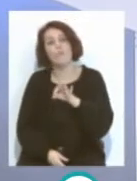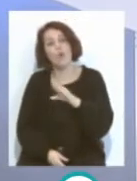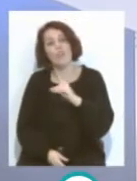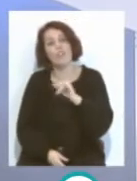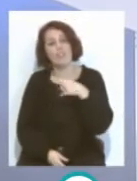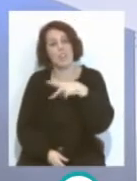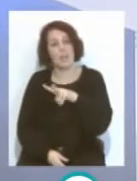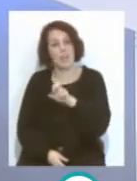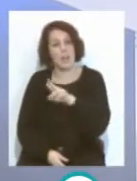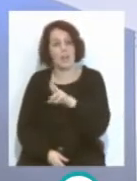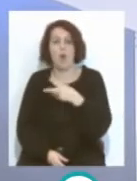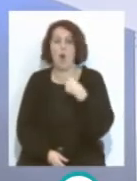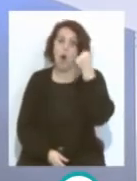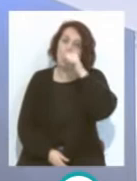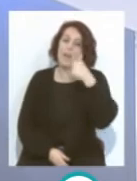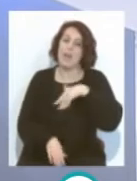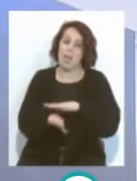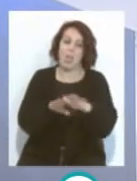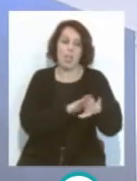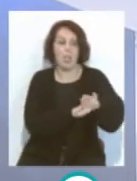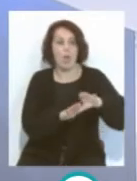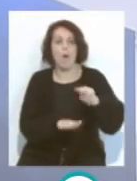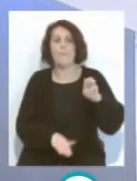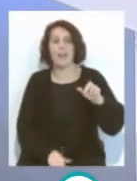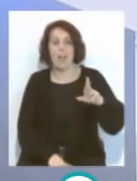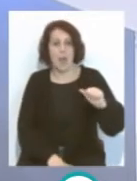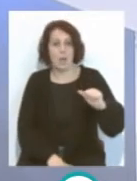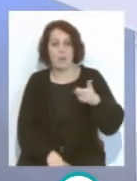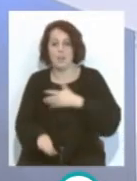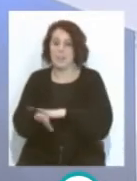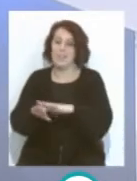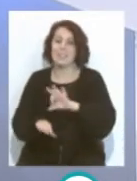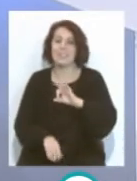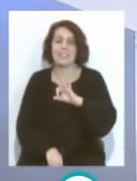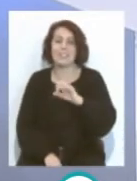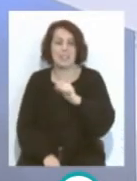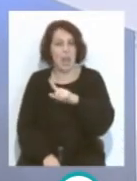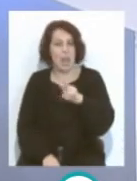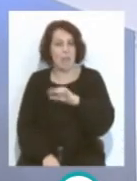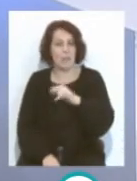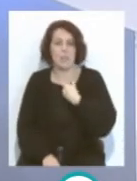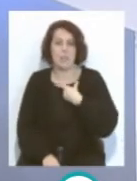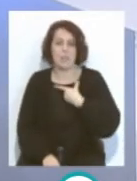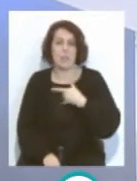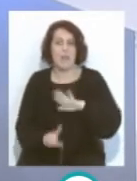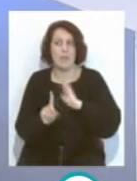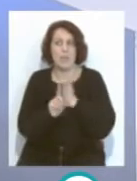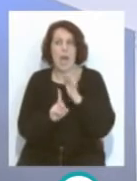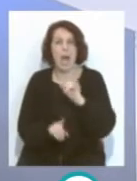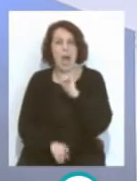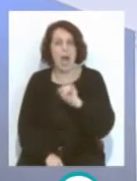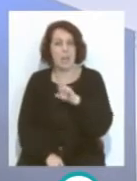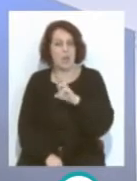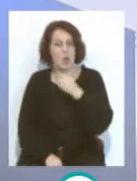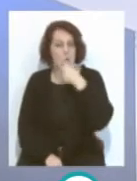dos hombres de banda, uno era Alberto Perea, y en la banda derecha estaba Salvi lesionado, quiero recordar, sé si fue Jairo, el que jugó en